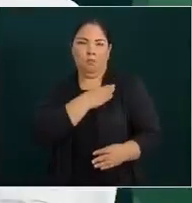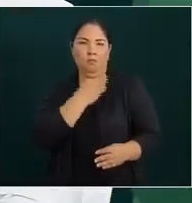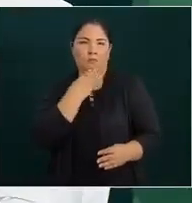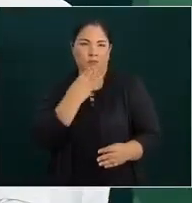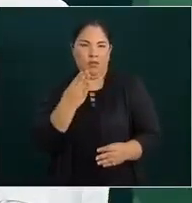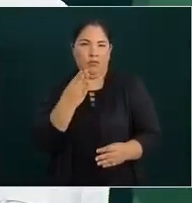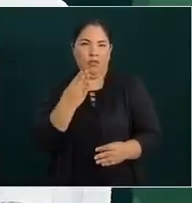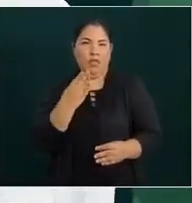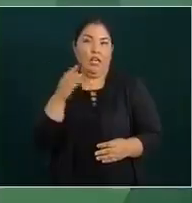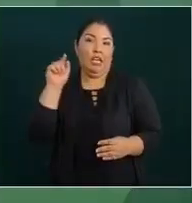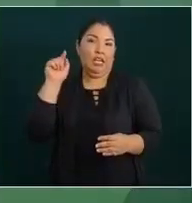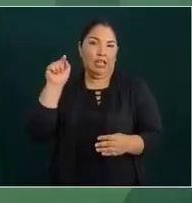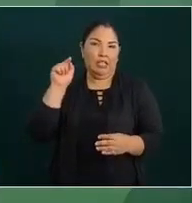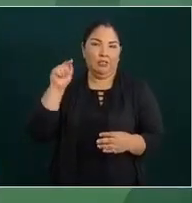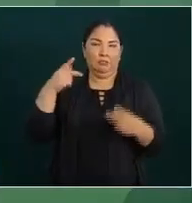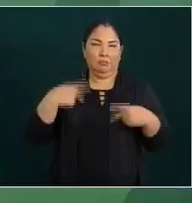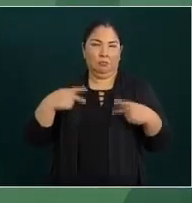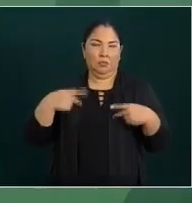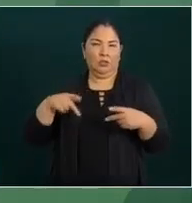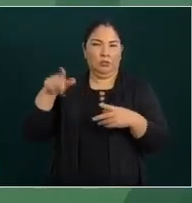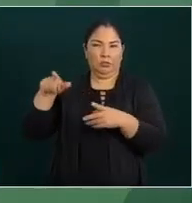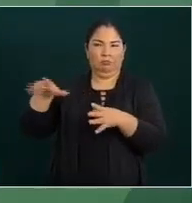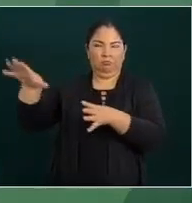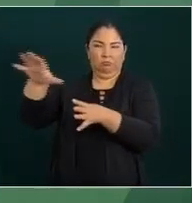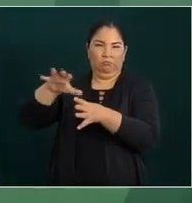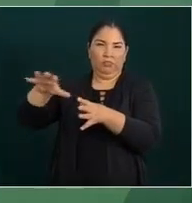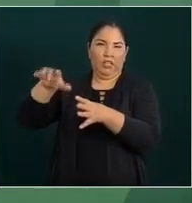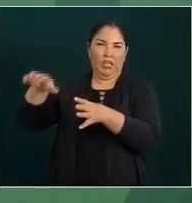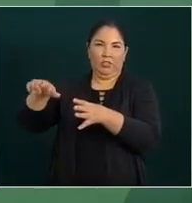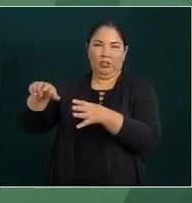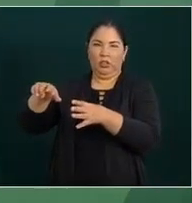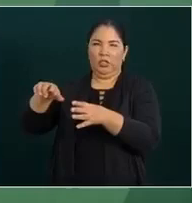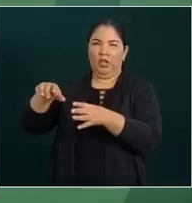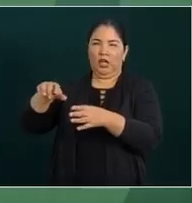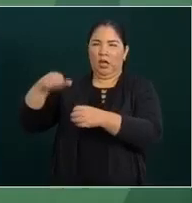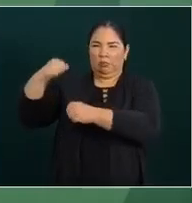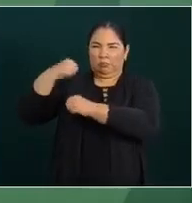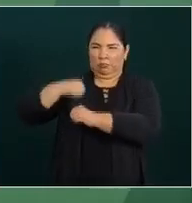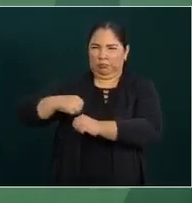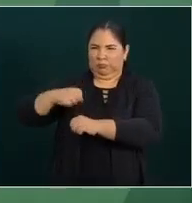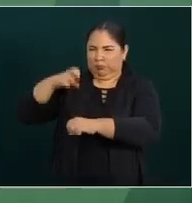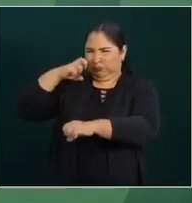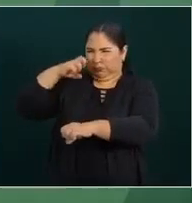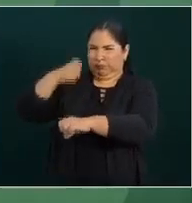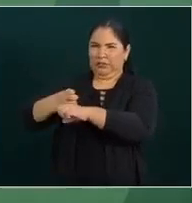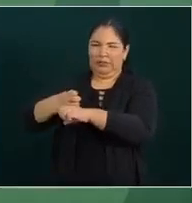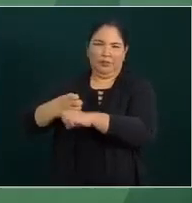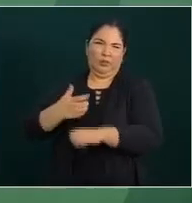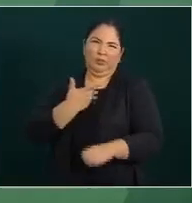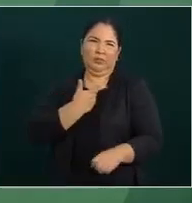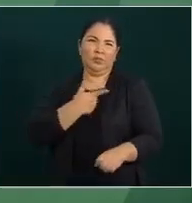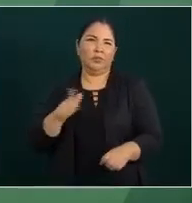conservadores que tienen una mentalidad autoritaria no les cuadra,